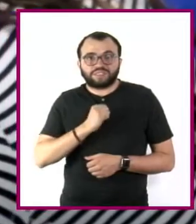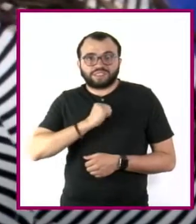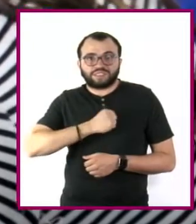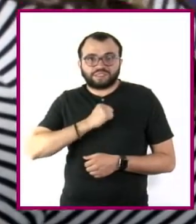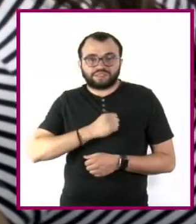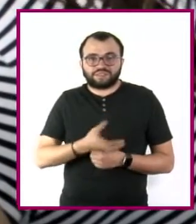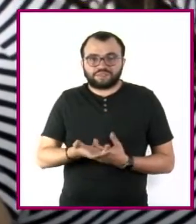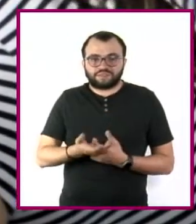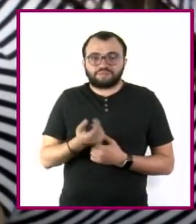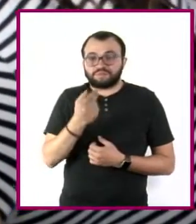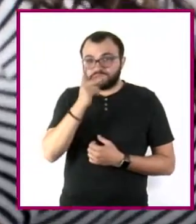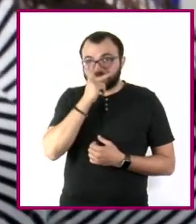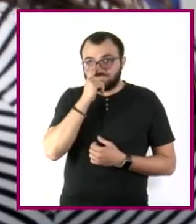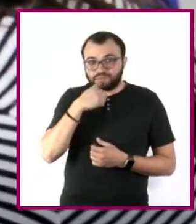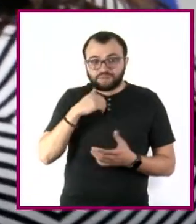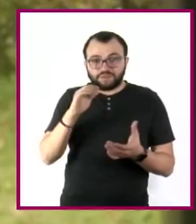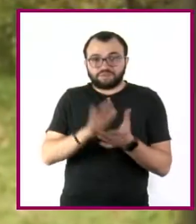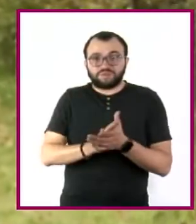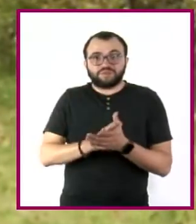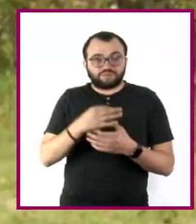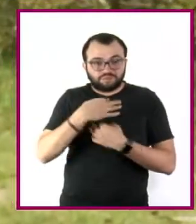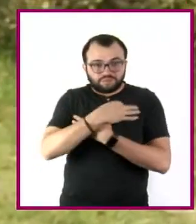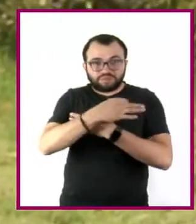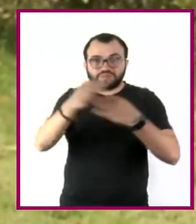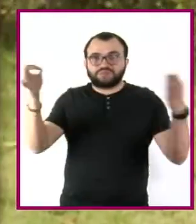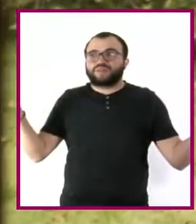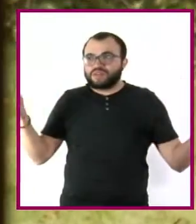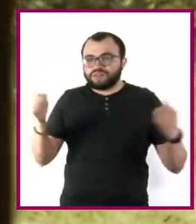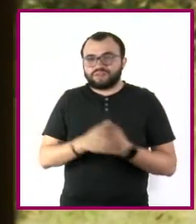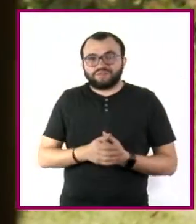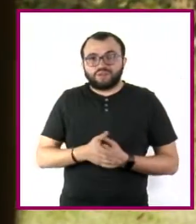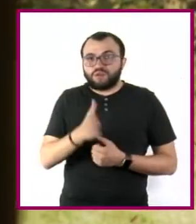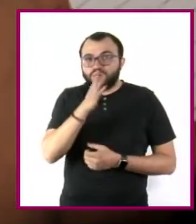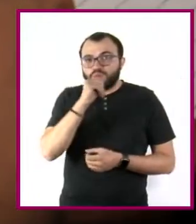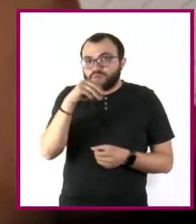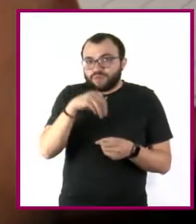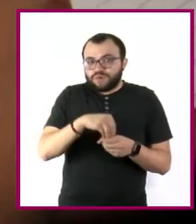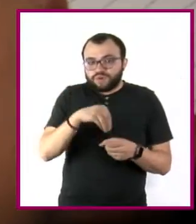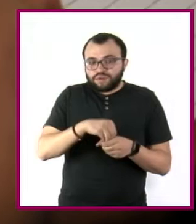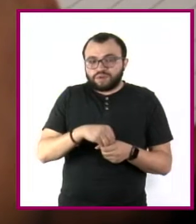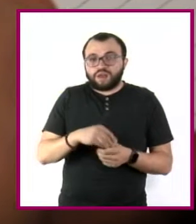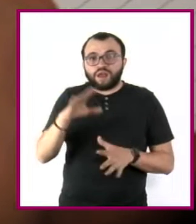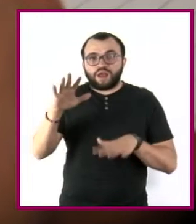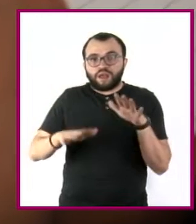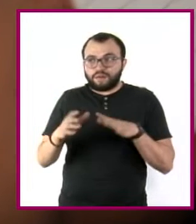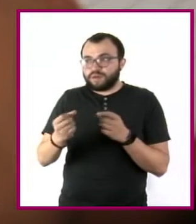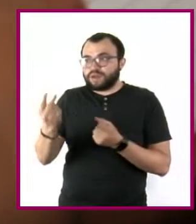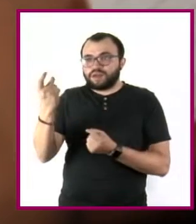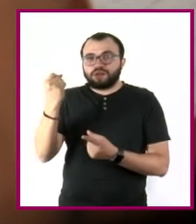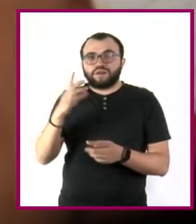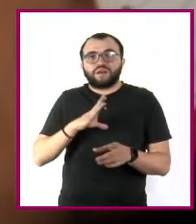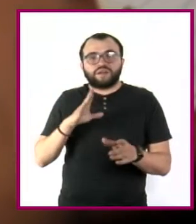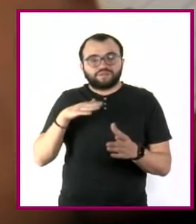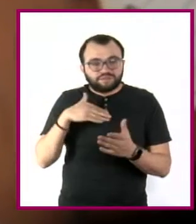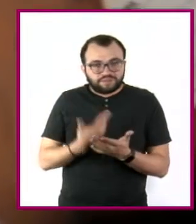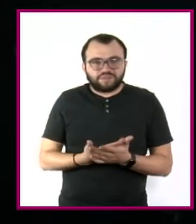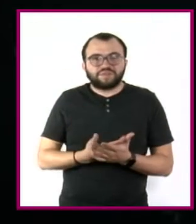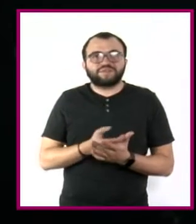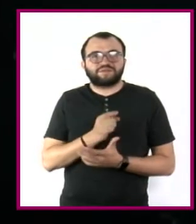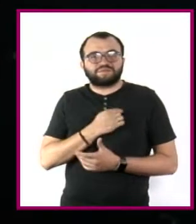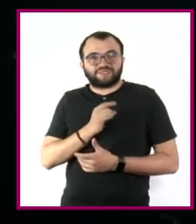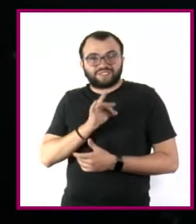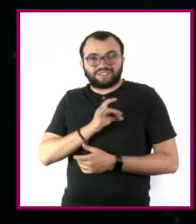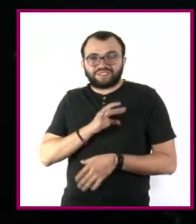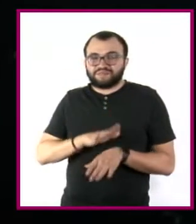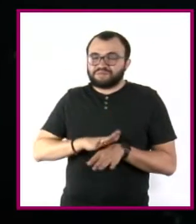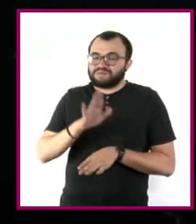Los papás de mi esposo lo divulgaron. Esto no se puede ocultar. A veces uno tiene recaídas. Lo más doloroso que me